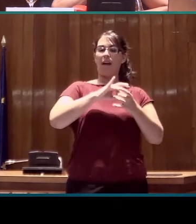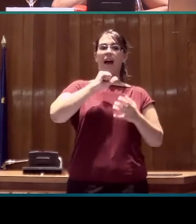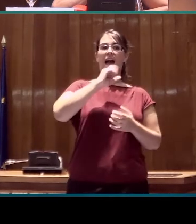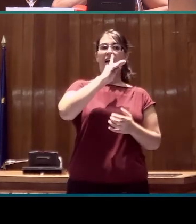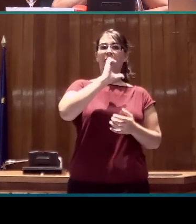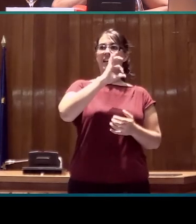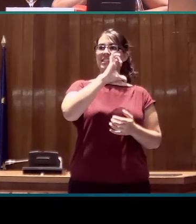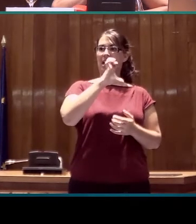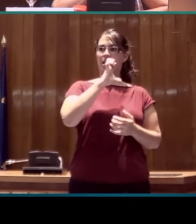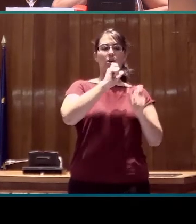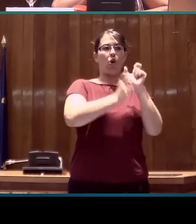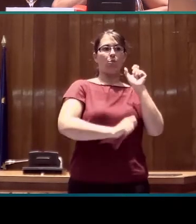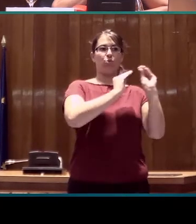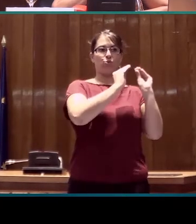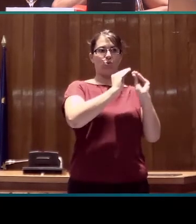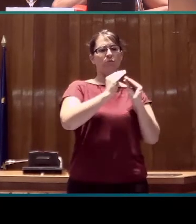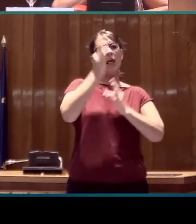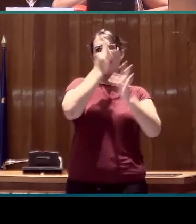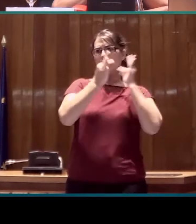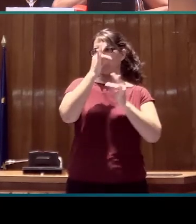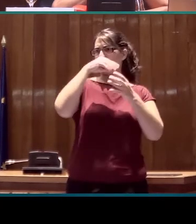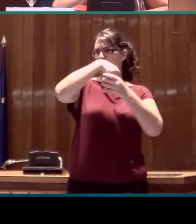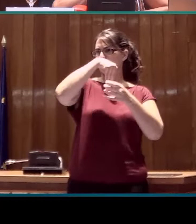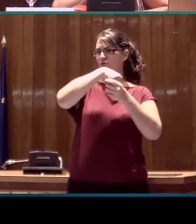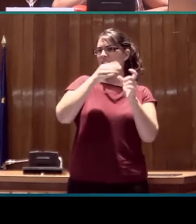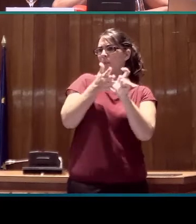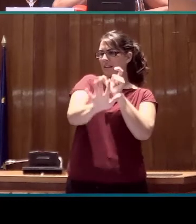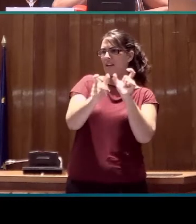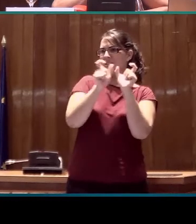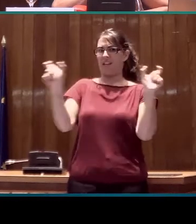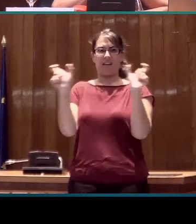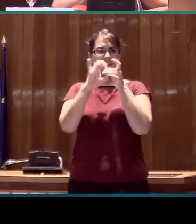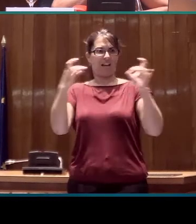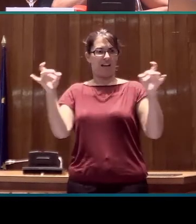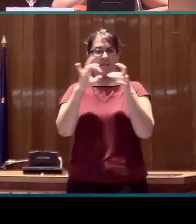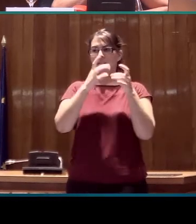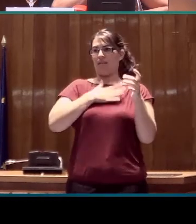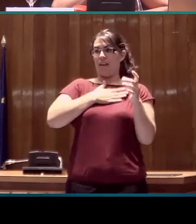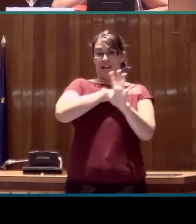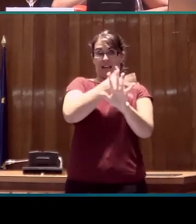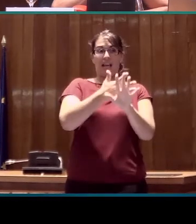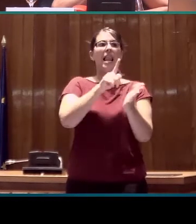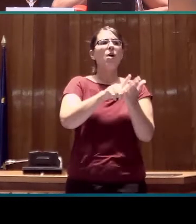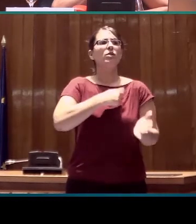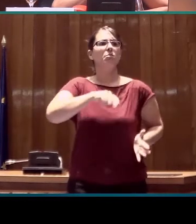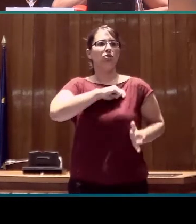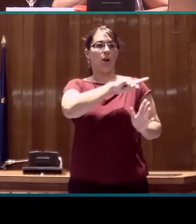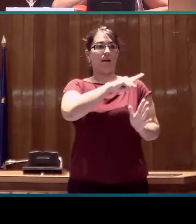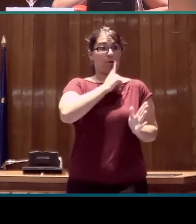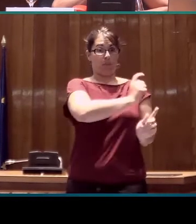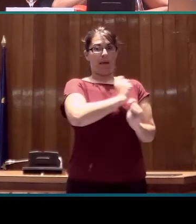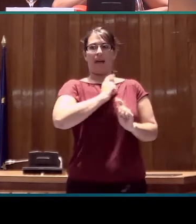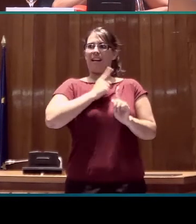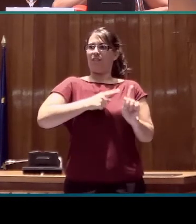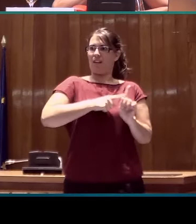base de datos sintáctico-semántica de la española, hasta el momento de la lengua española. Esto me sirve